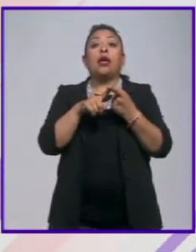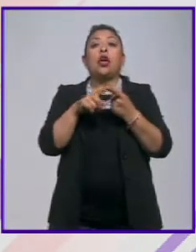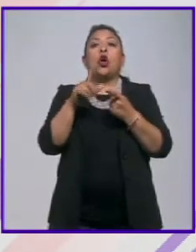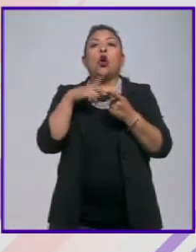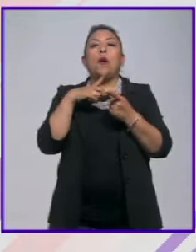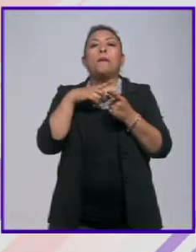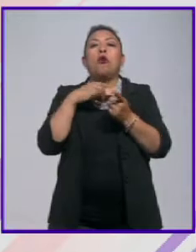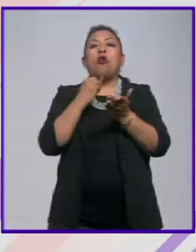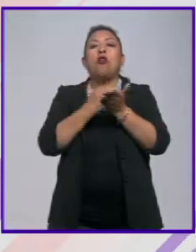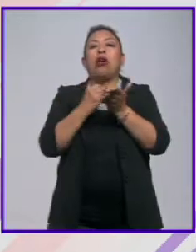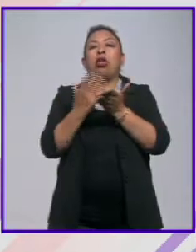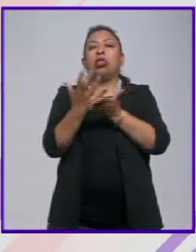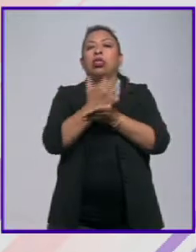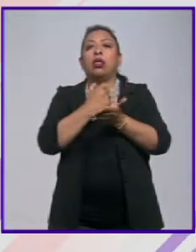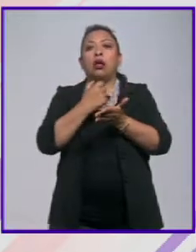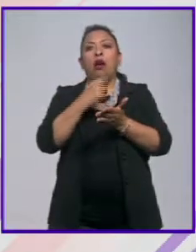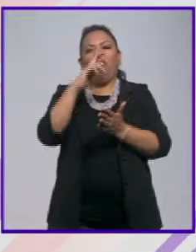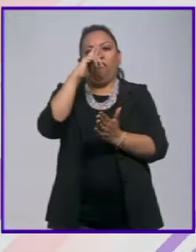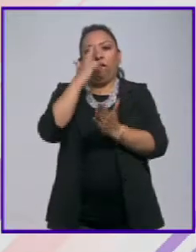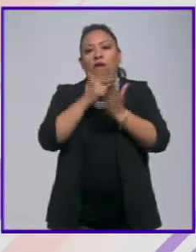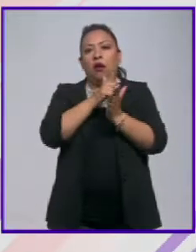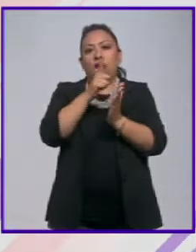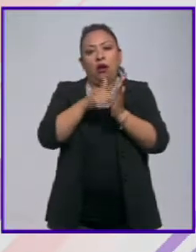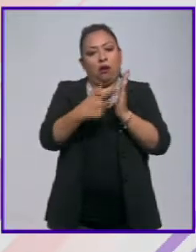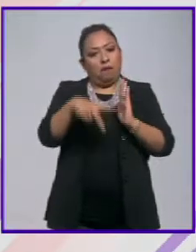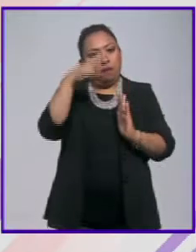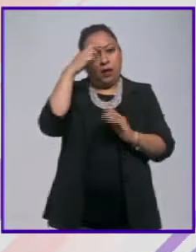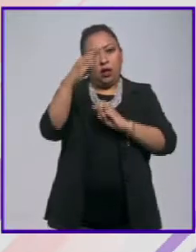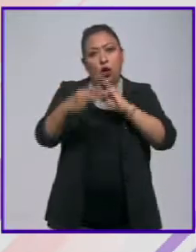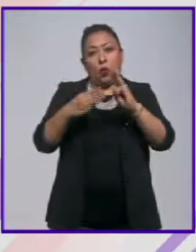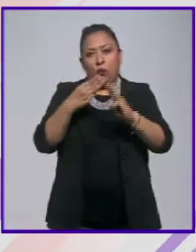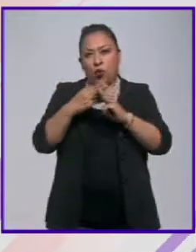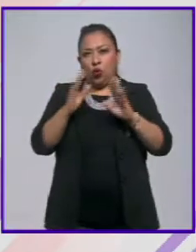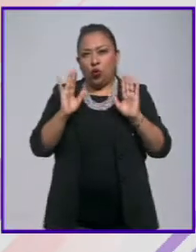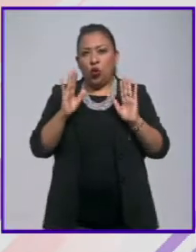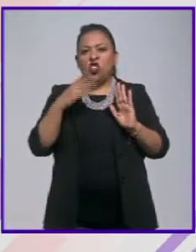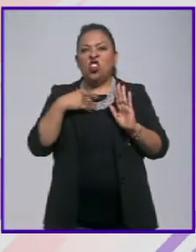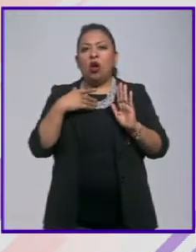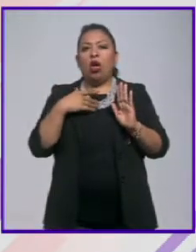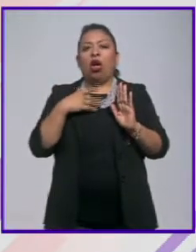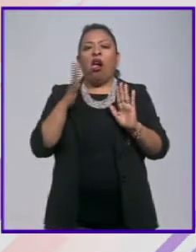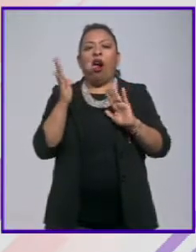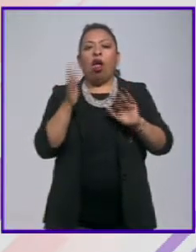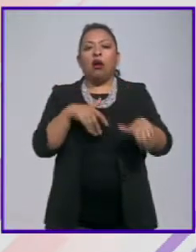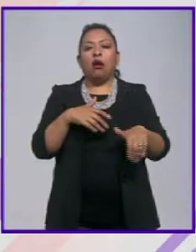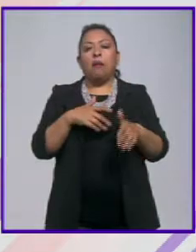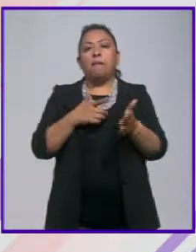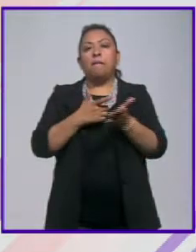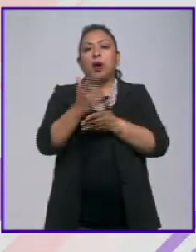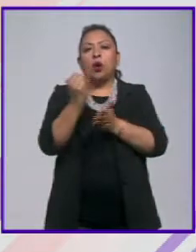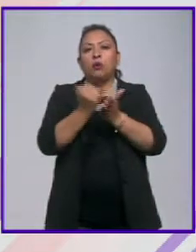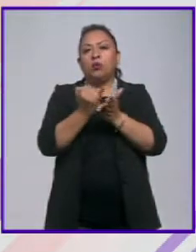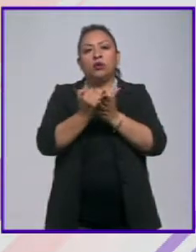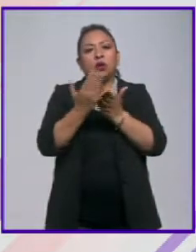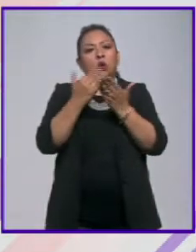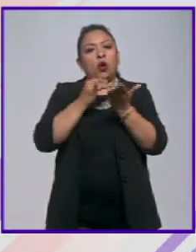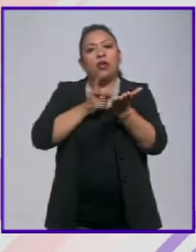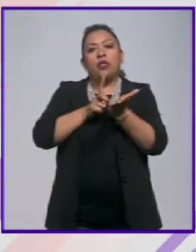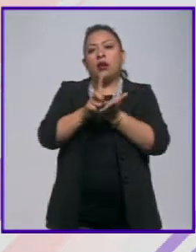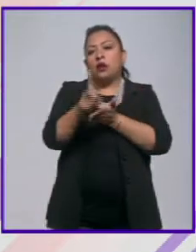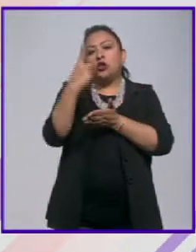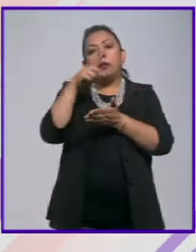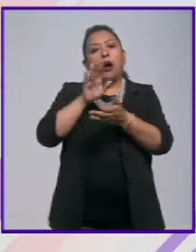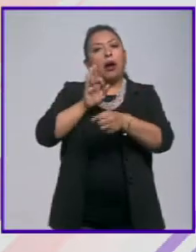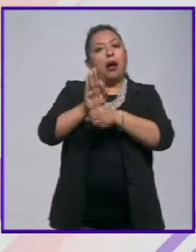un delito en México y en todo el mundo entonces nadie que es un evasor fiscal tiene derecho a ningún tipo de estímulo ni de